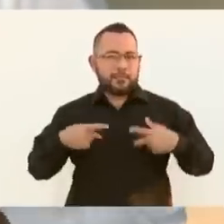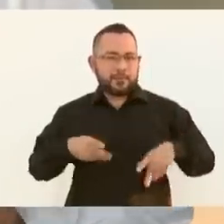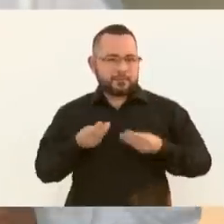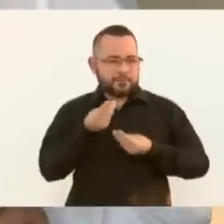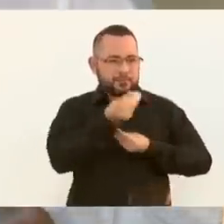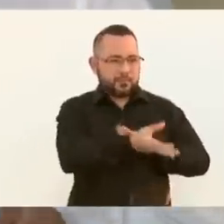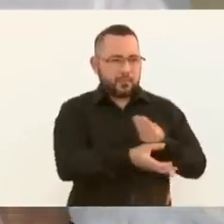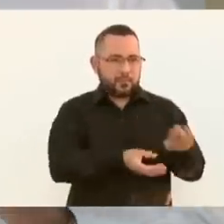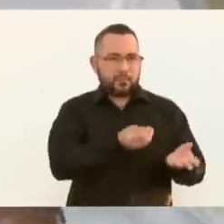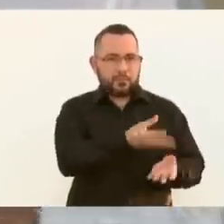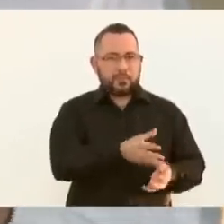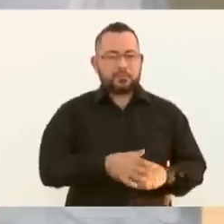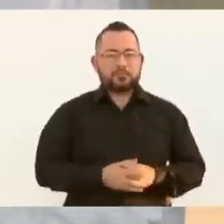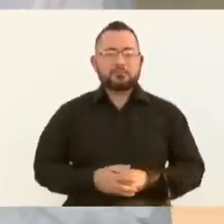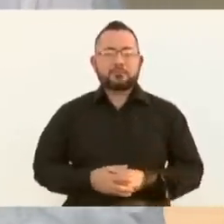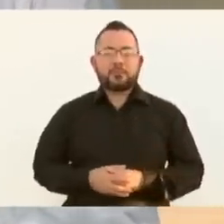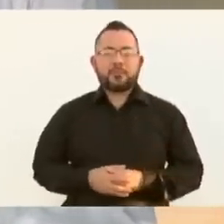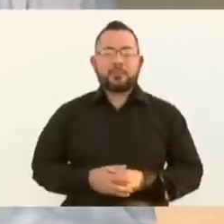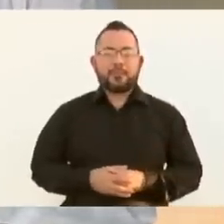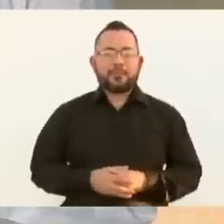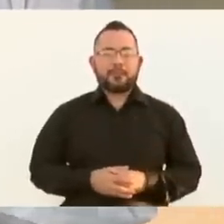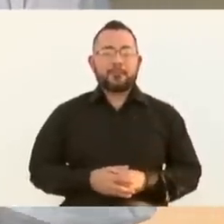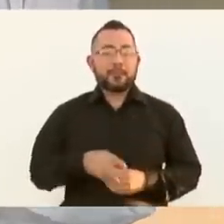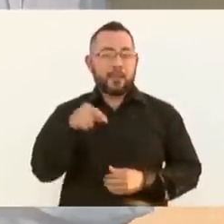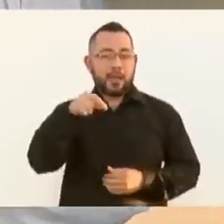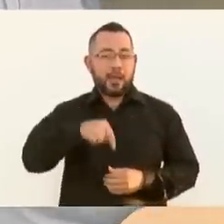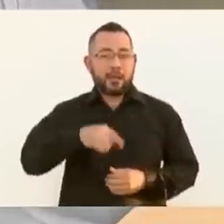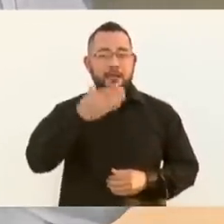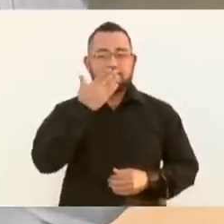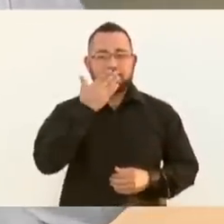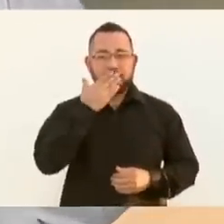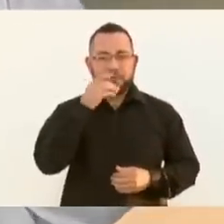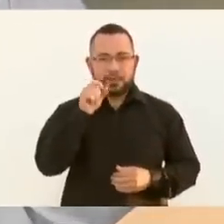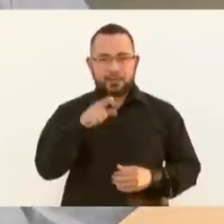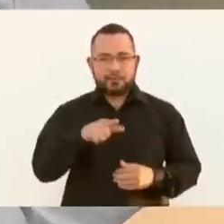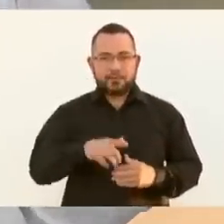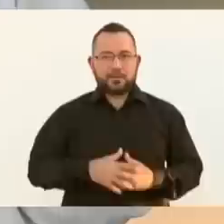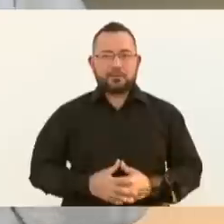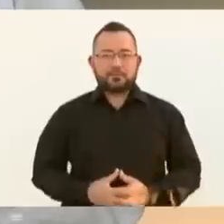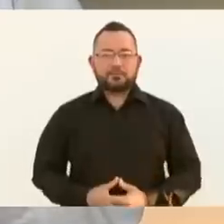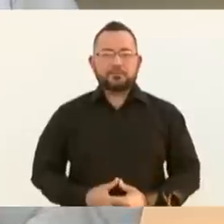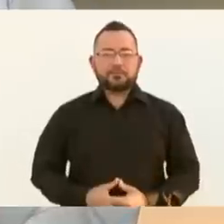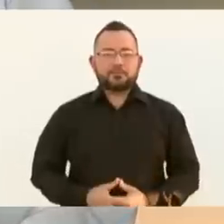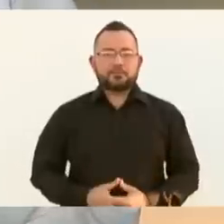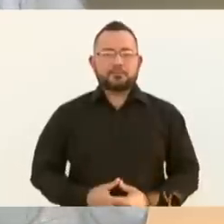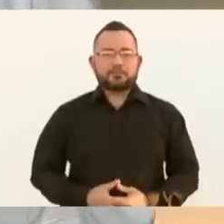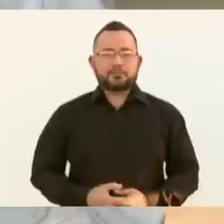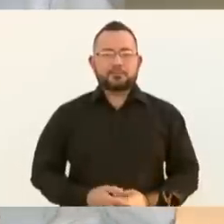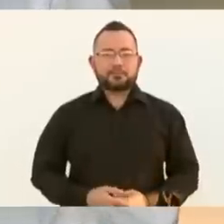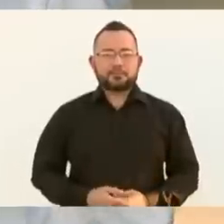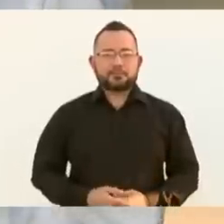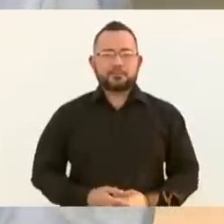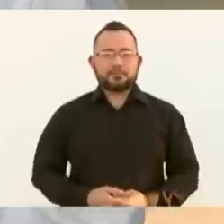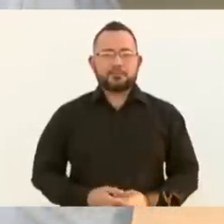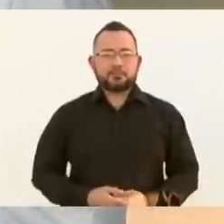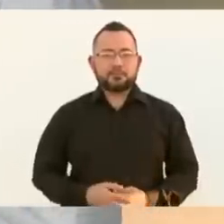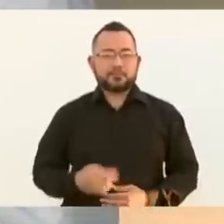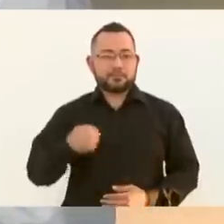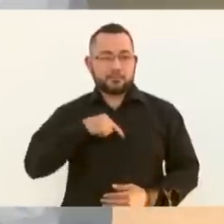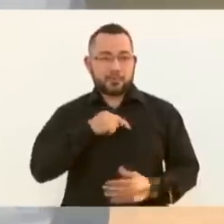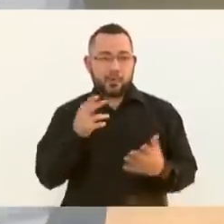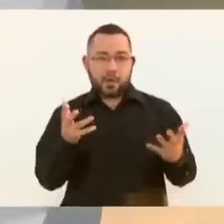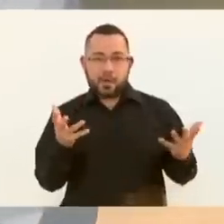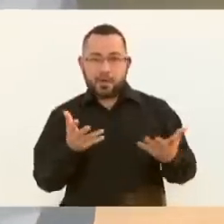Aquí también en Sonora estamos llevando a cabo un